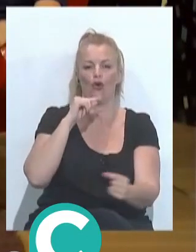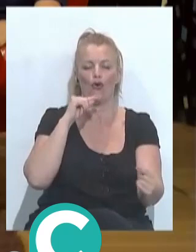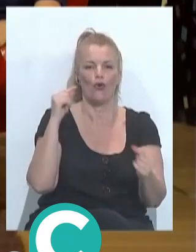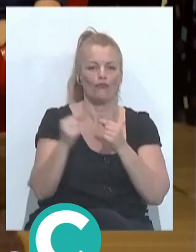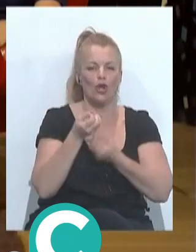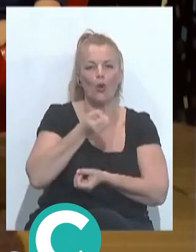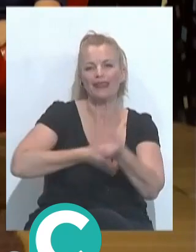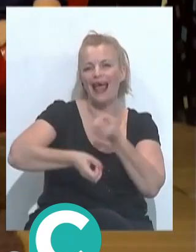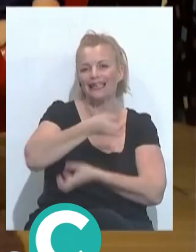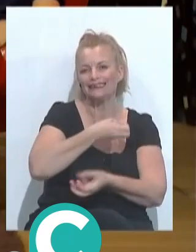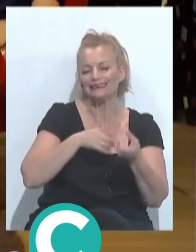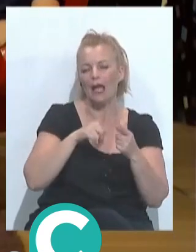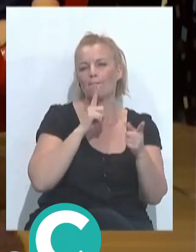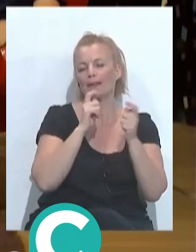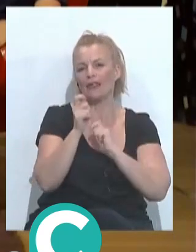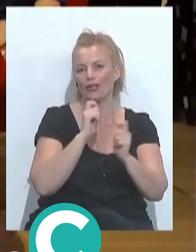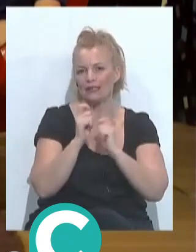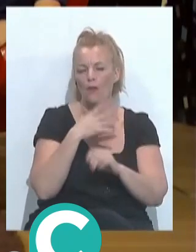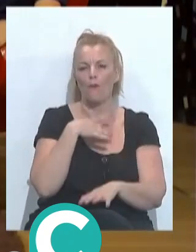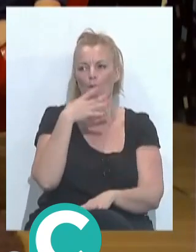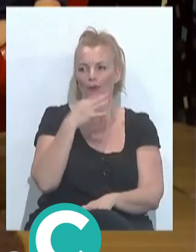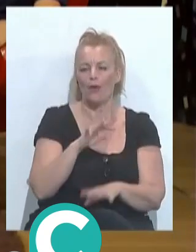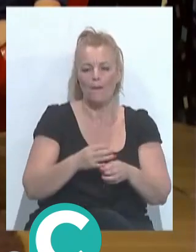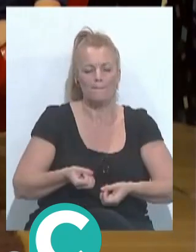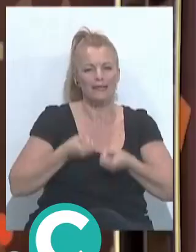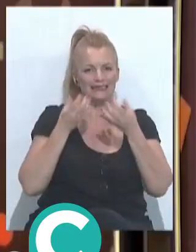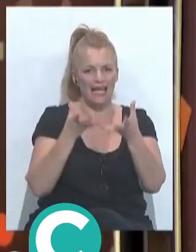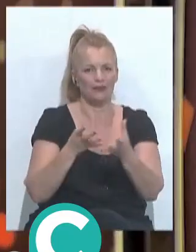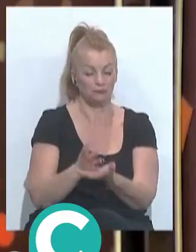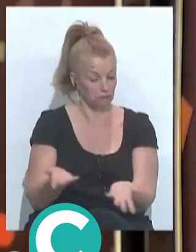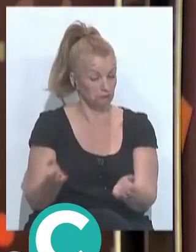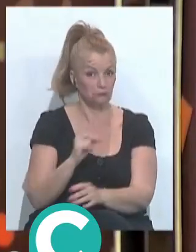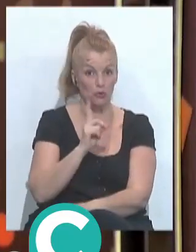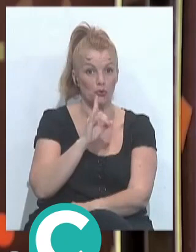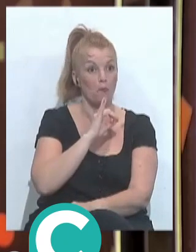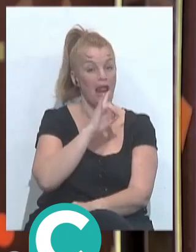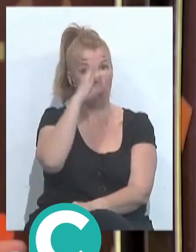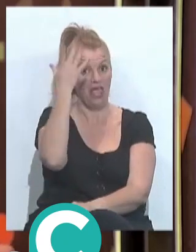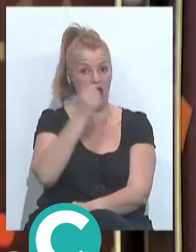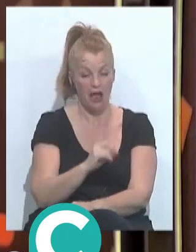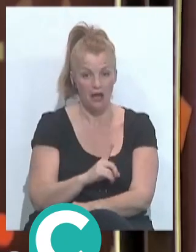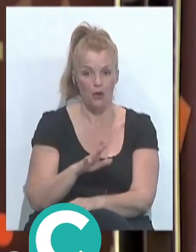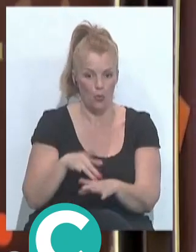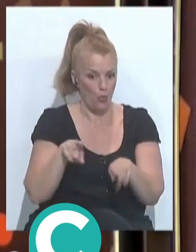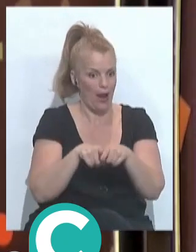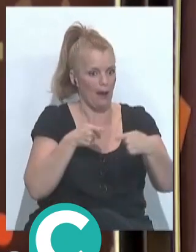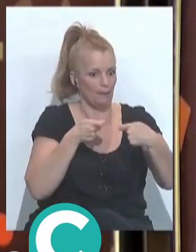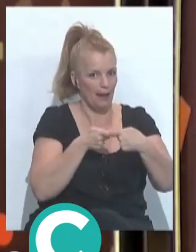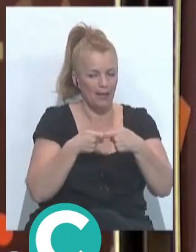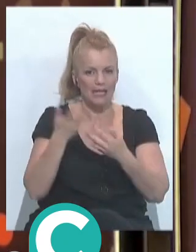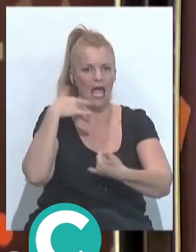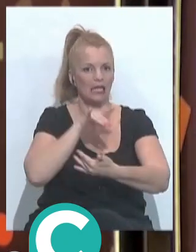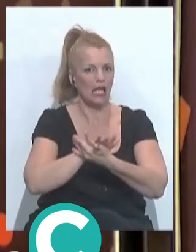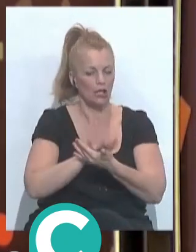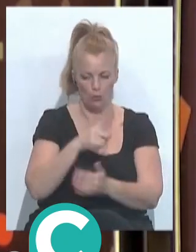comentaristas y periodistas en los que podamos expresar oye no sería mala idea igual que hay de Peña y de Tanguillo y de